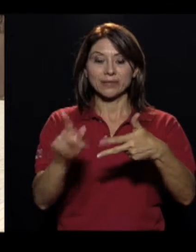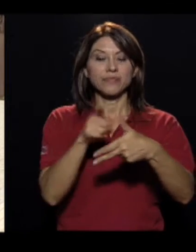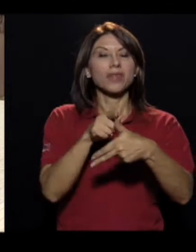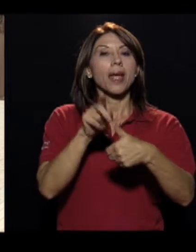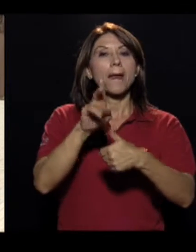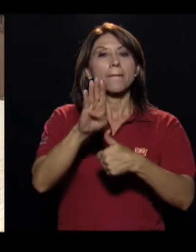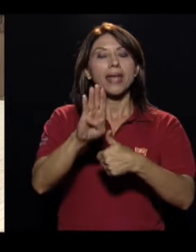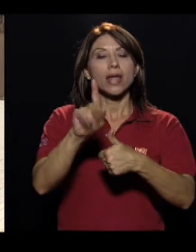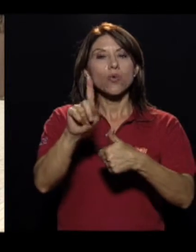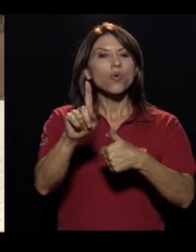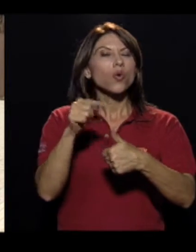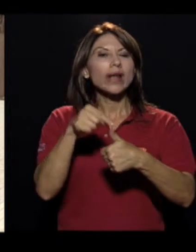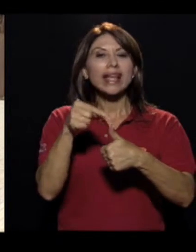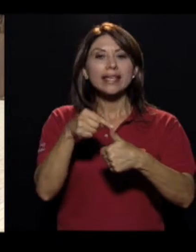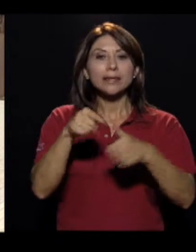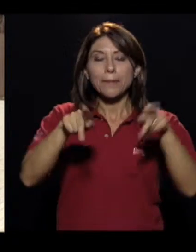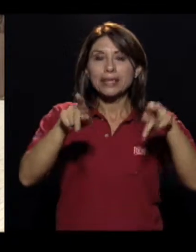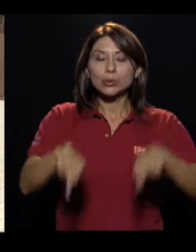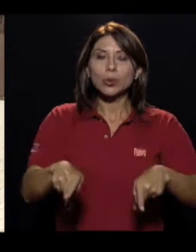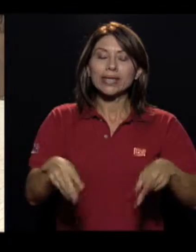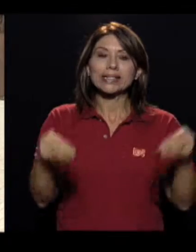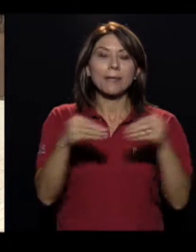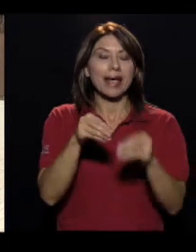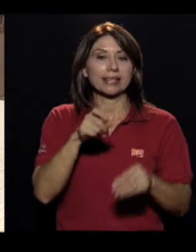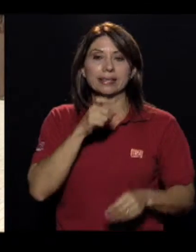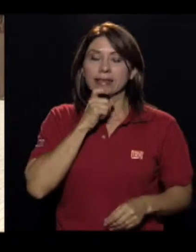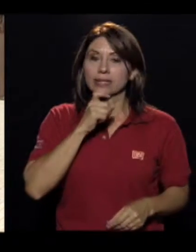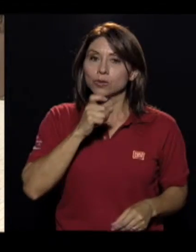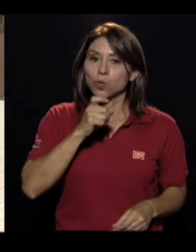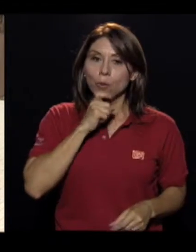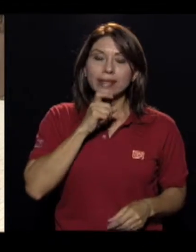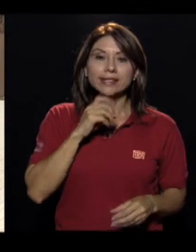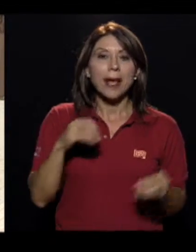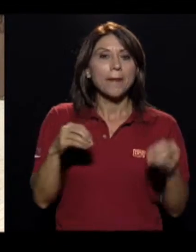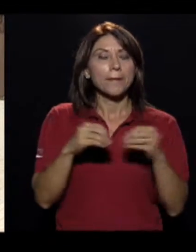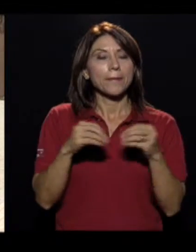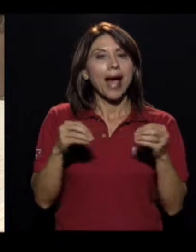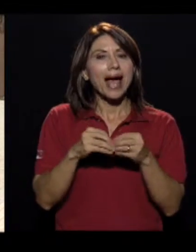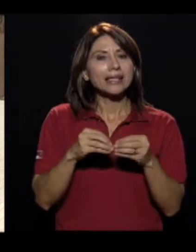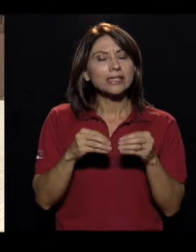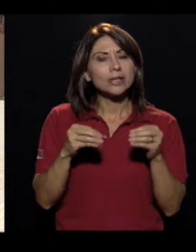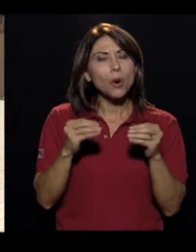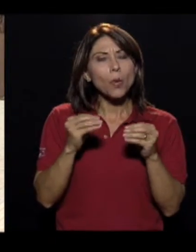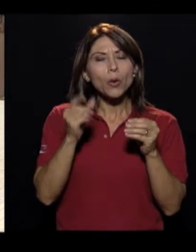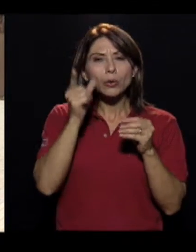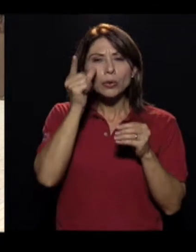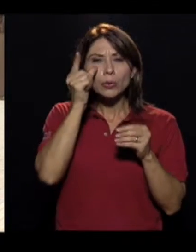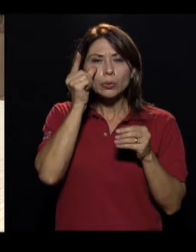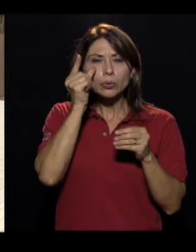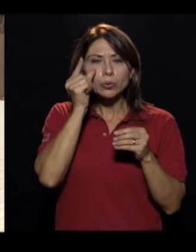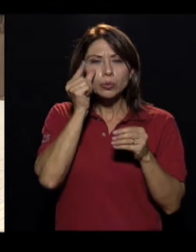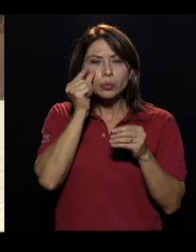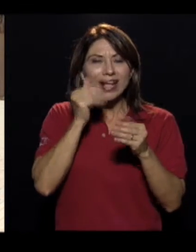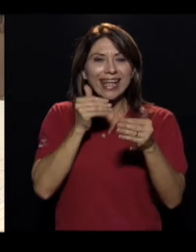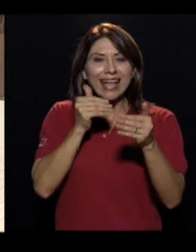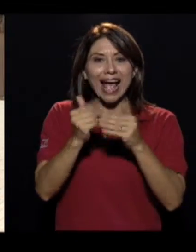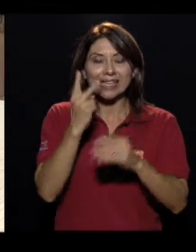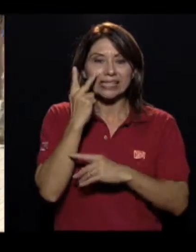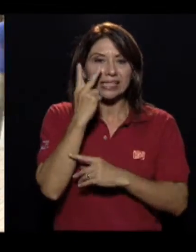serían los que les cuesta más, digamos, más hacia ciego o hacia